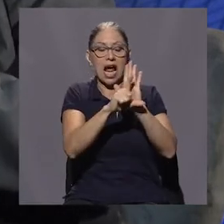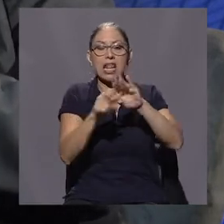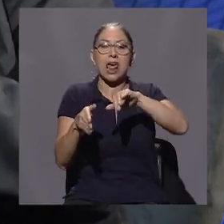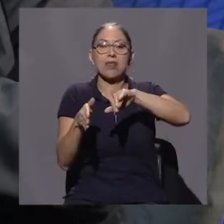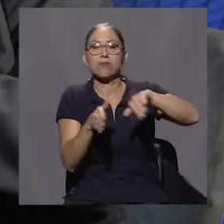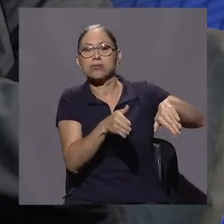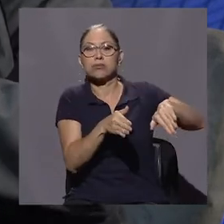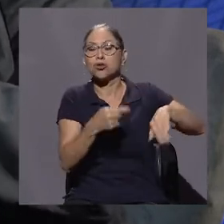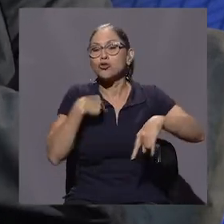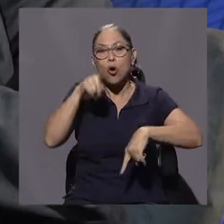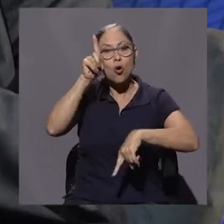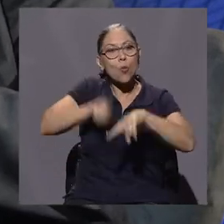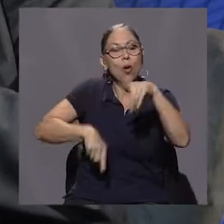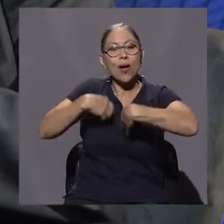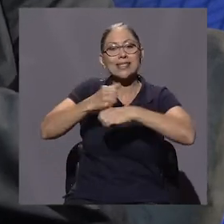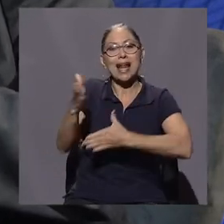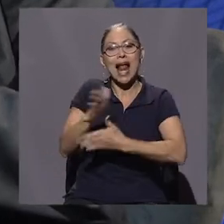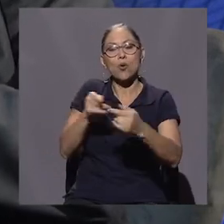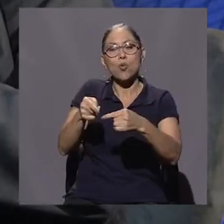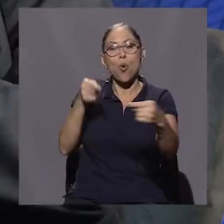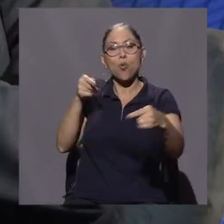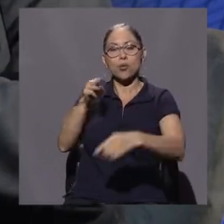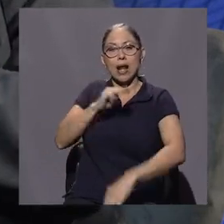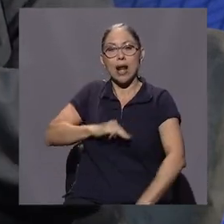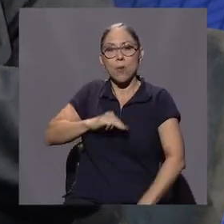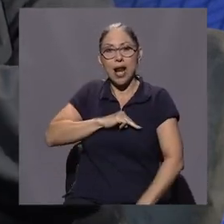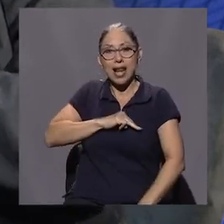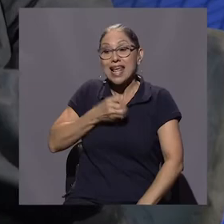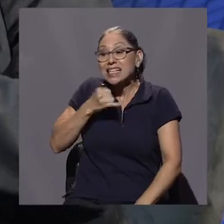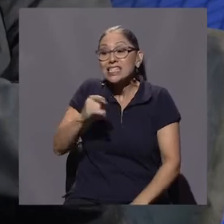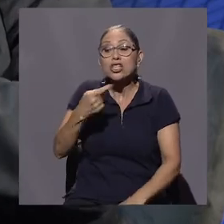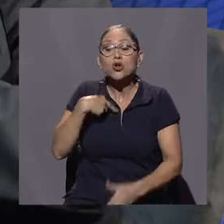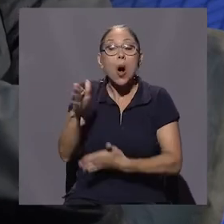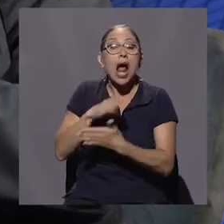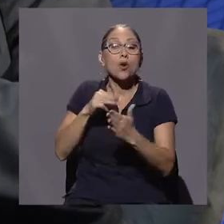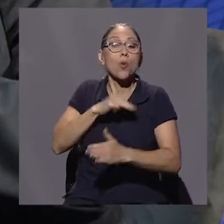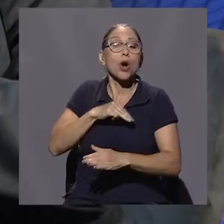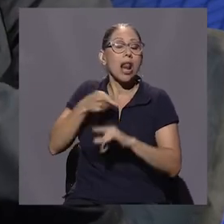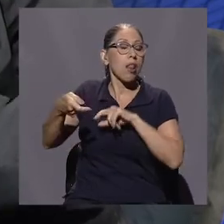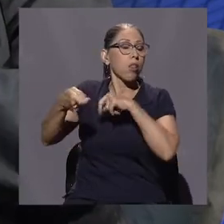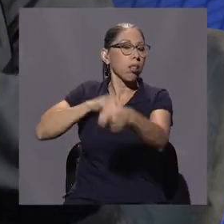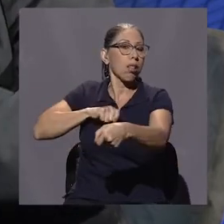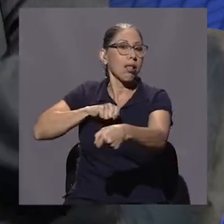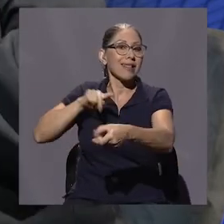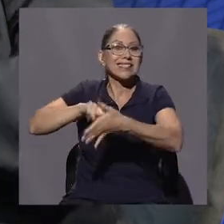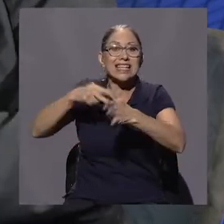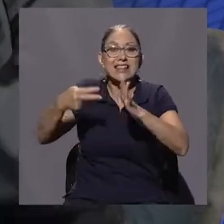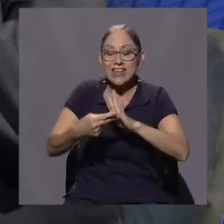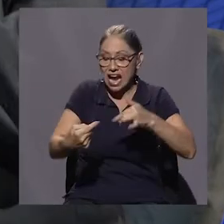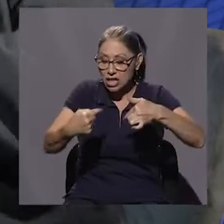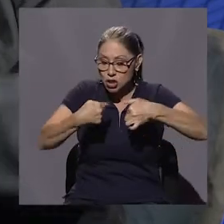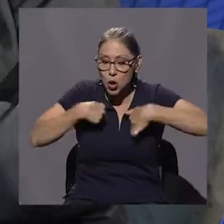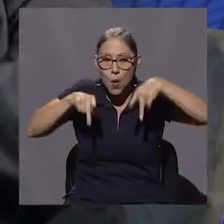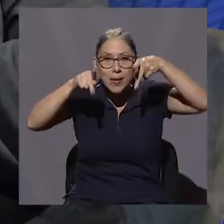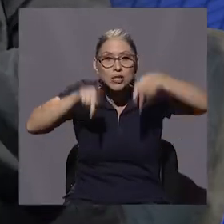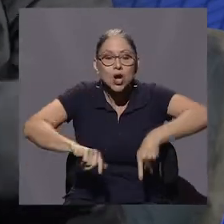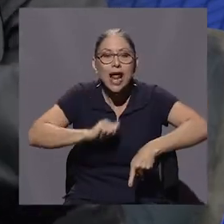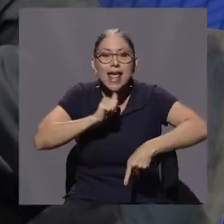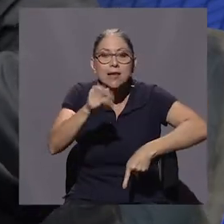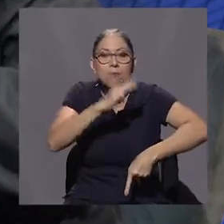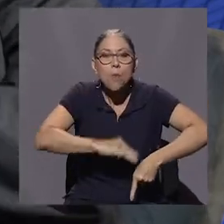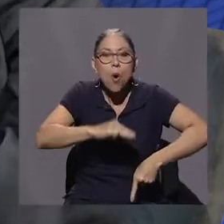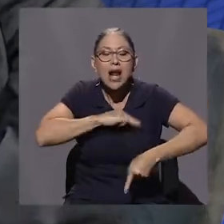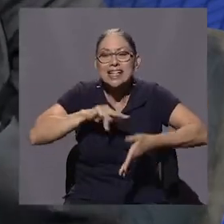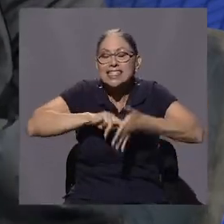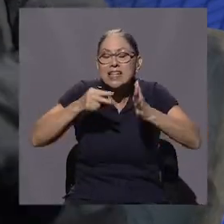puedo actuar contra la moral. Y en el momento que yo actúo contra la moral, me vuelve un ser inmoral y por lo